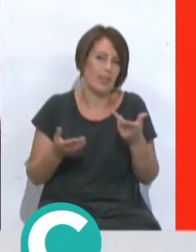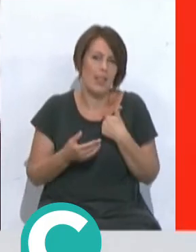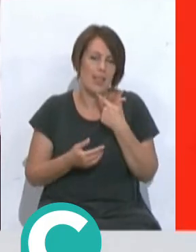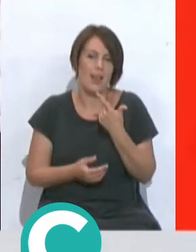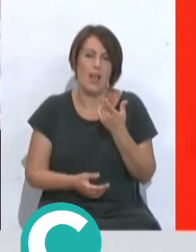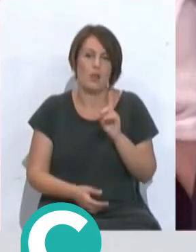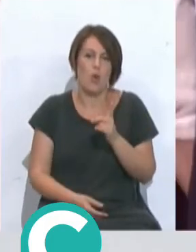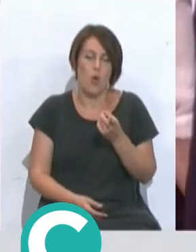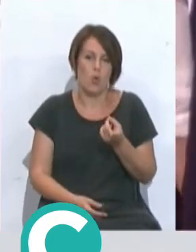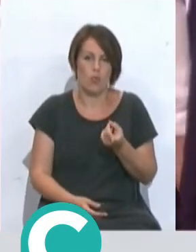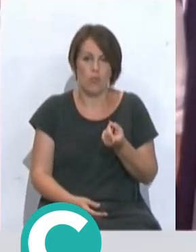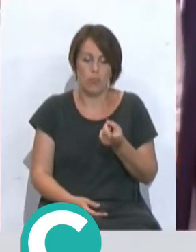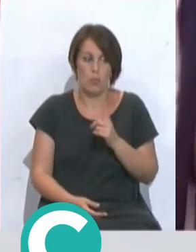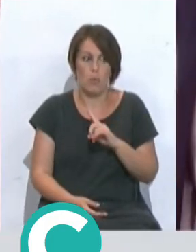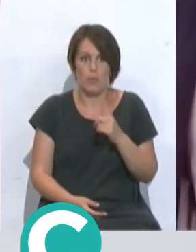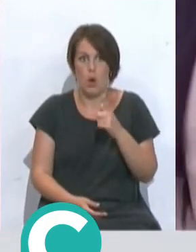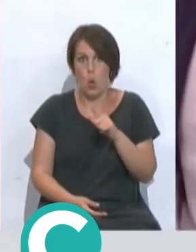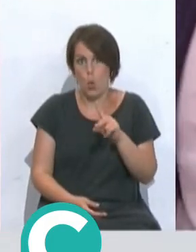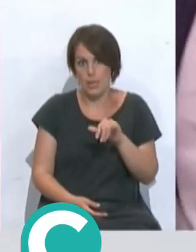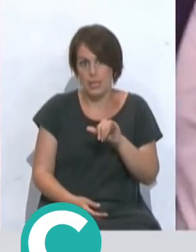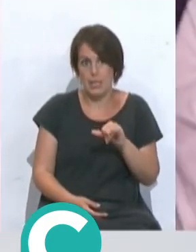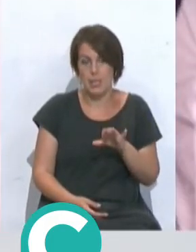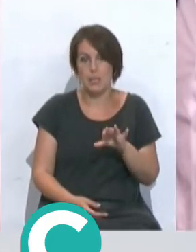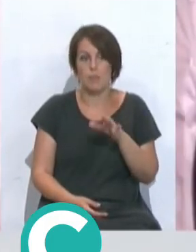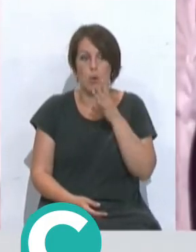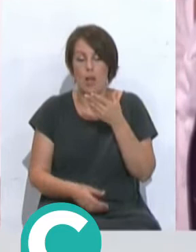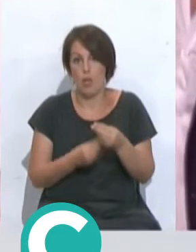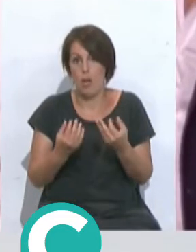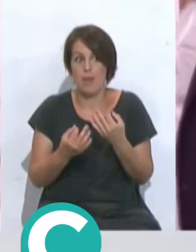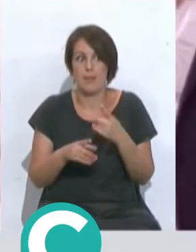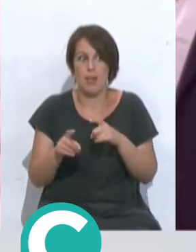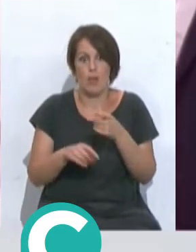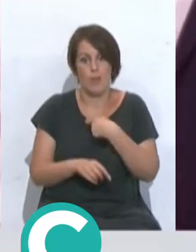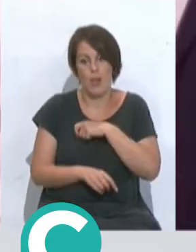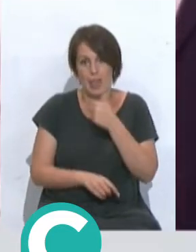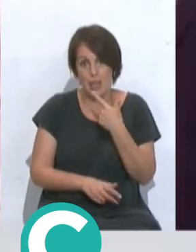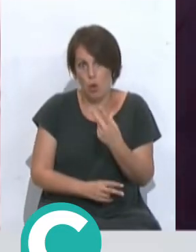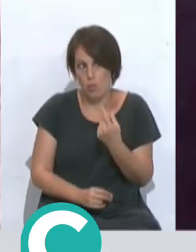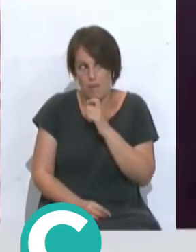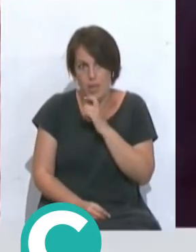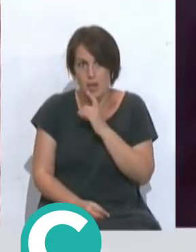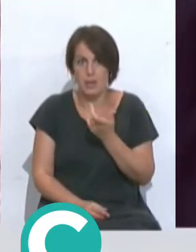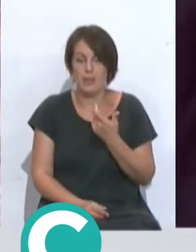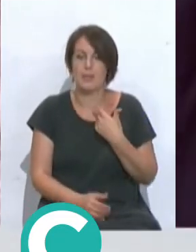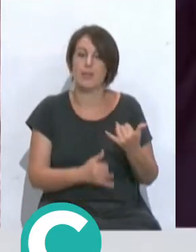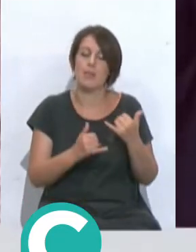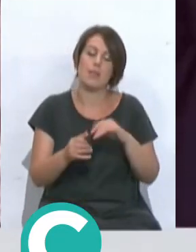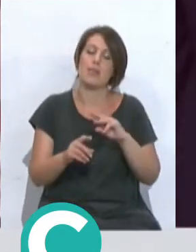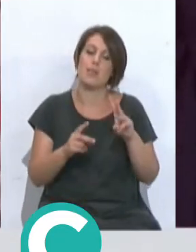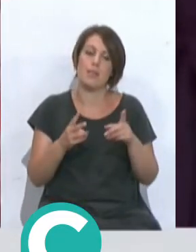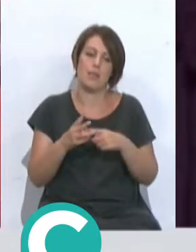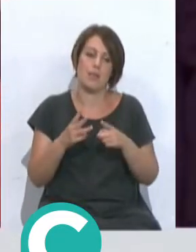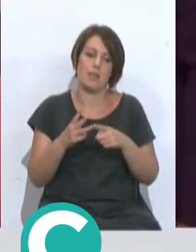decirle que no a, bueno primero a Luis en su día por lo que hizo y a la selección española es muy complicado. Llegas como tercero en esa